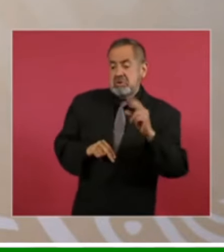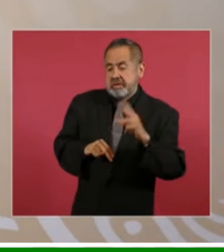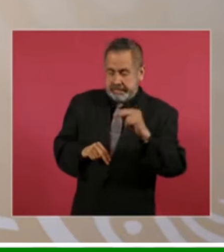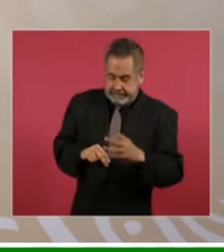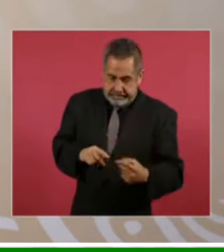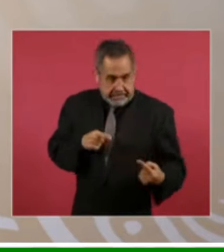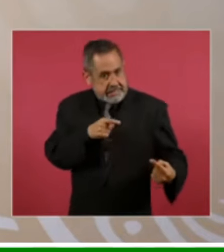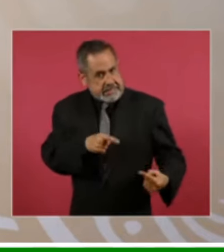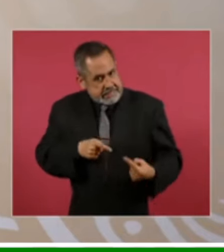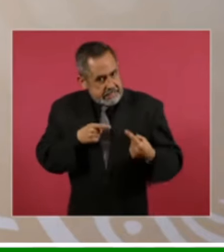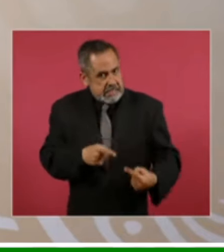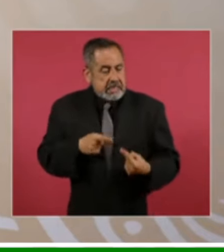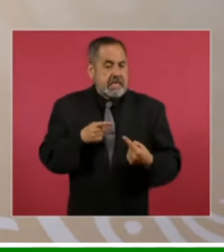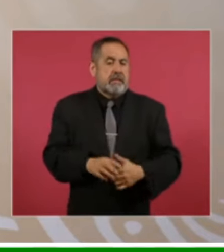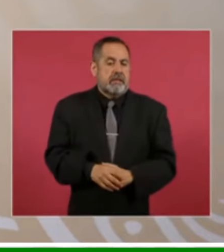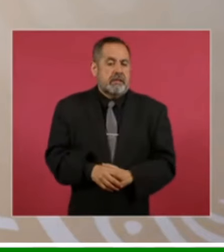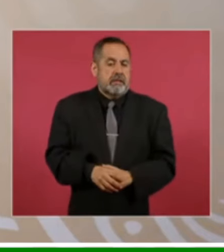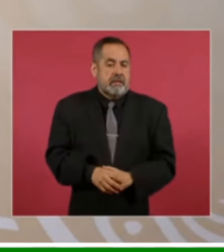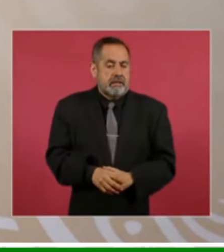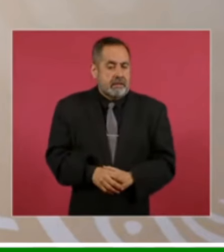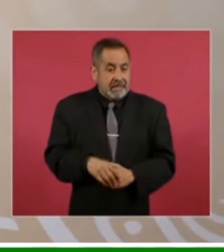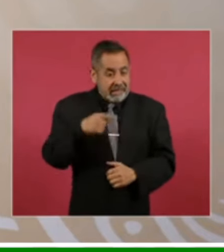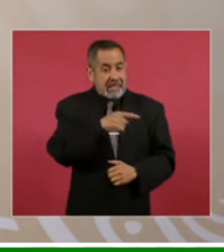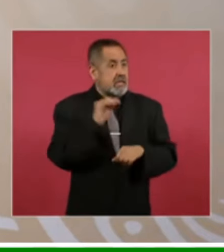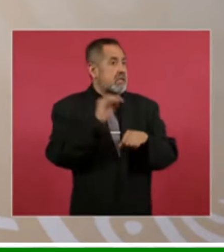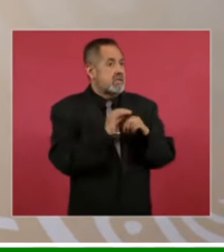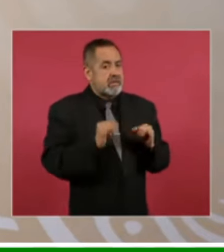ese organismo se creó en el periodo neoliberal